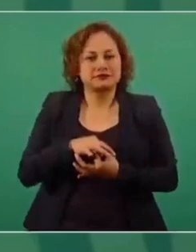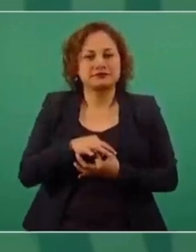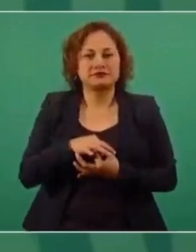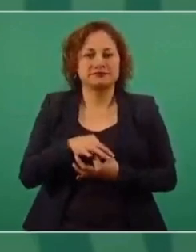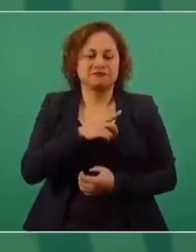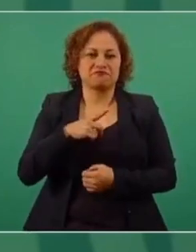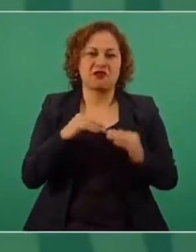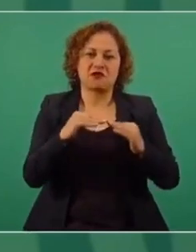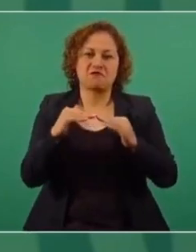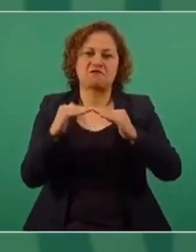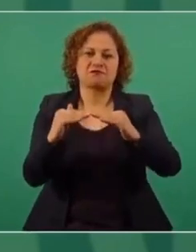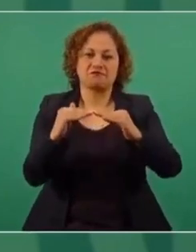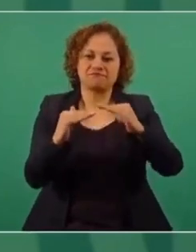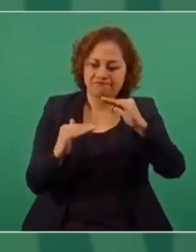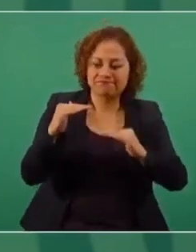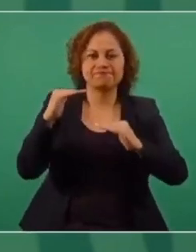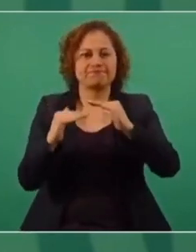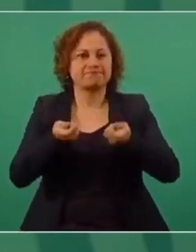equilibrar.